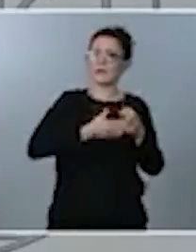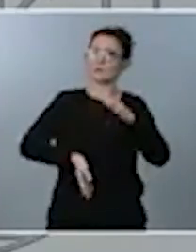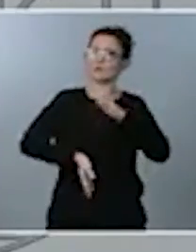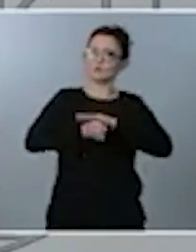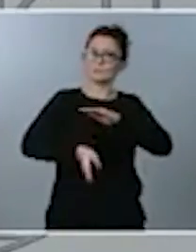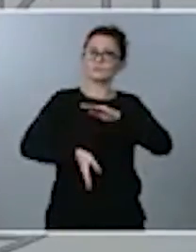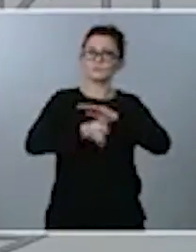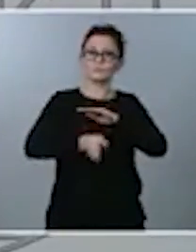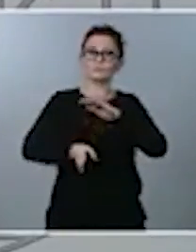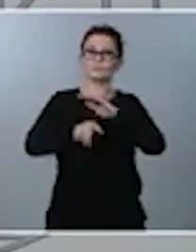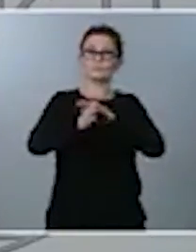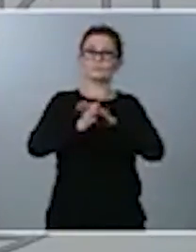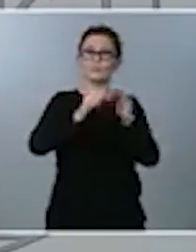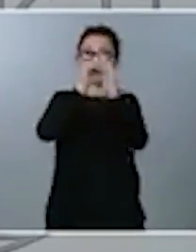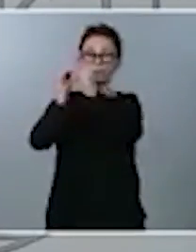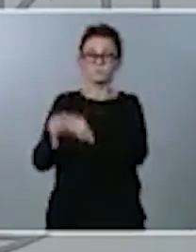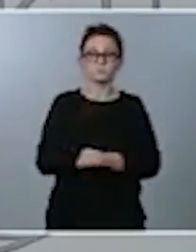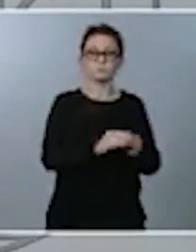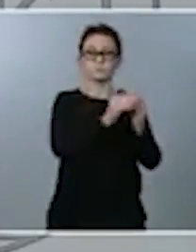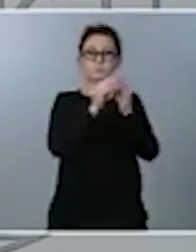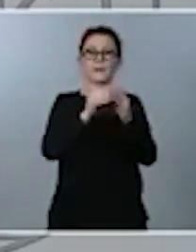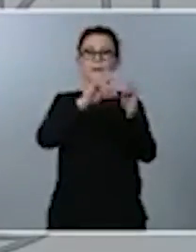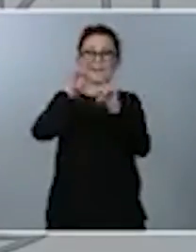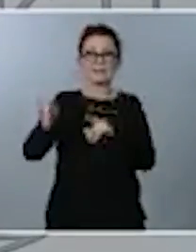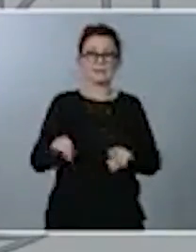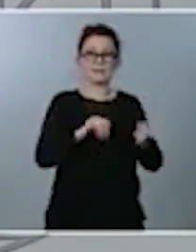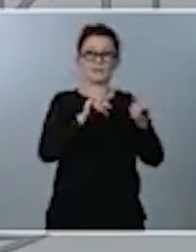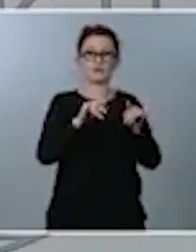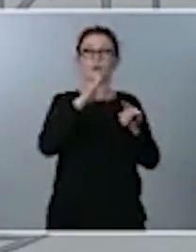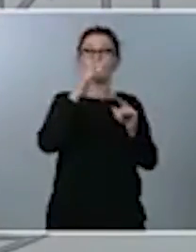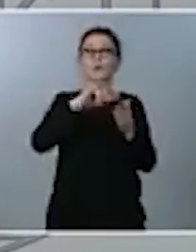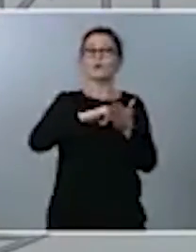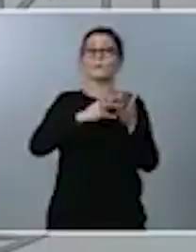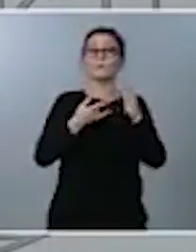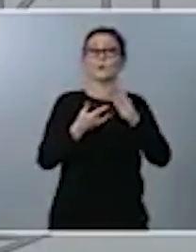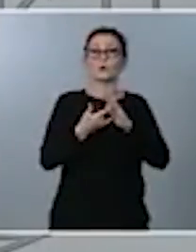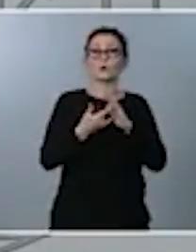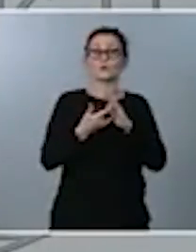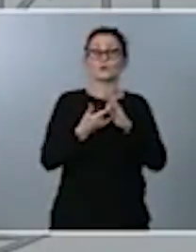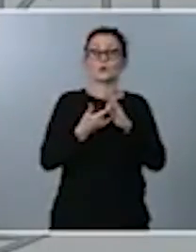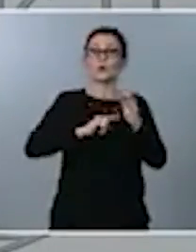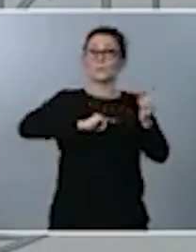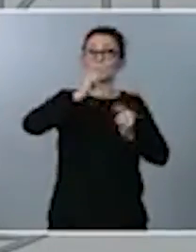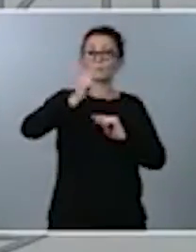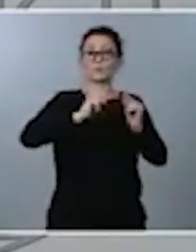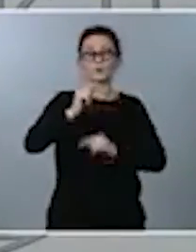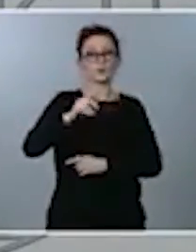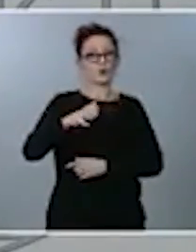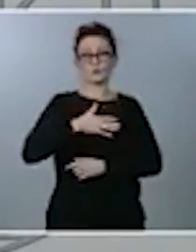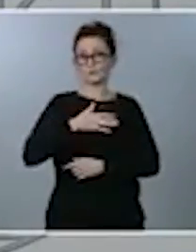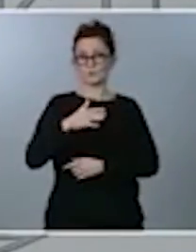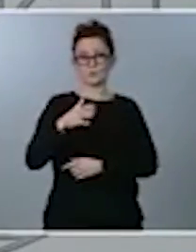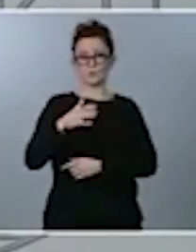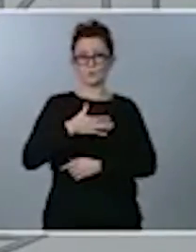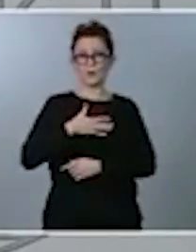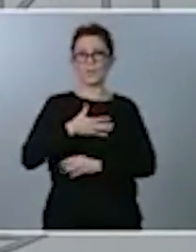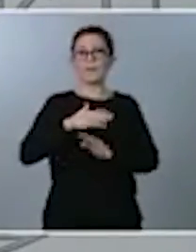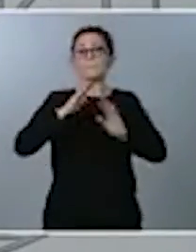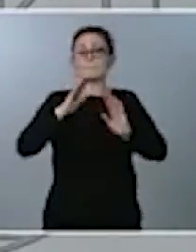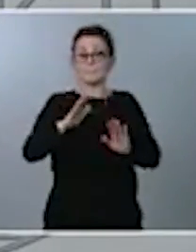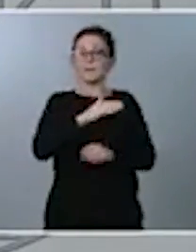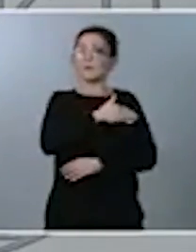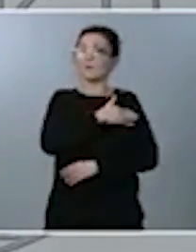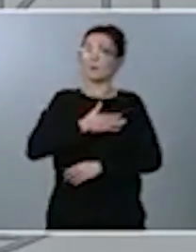territorio, algo que no se puede hacer a través de un proyecto de presupuesto, pero que es una postura que vamos a defender